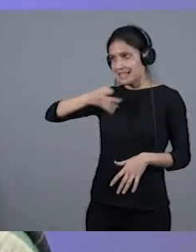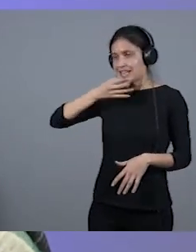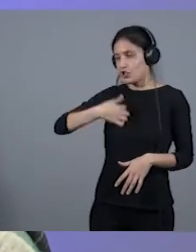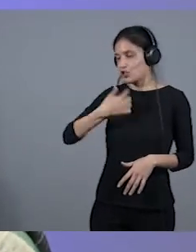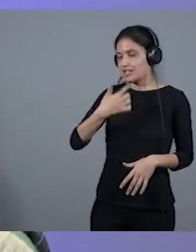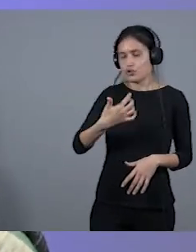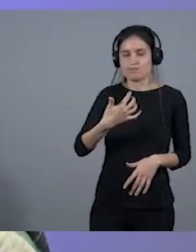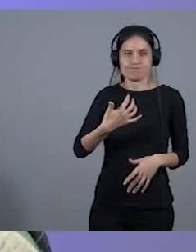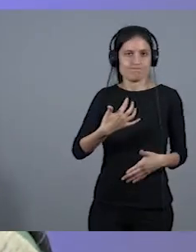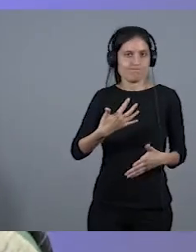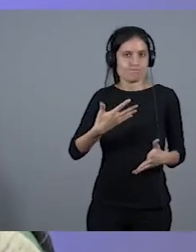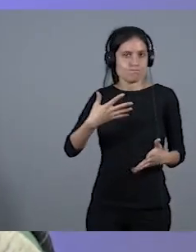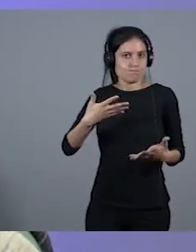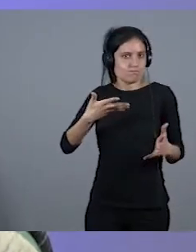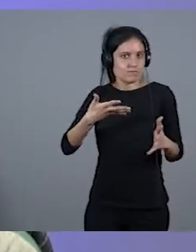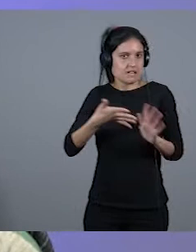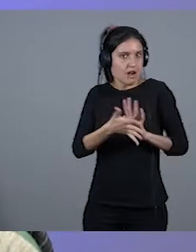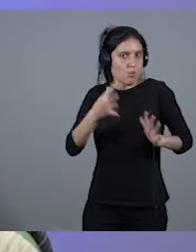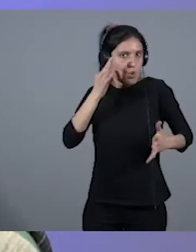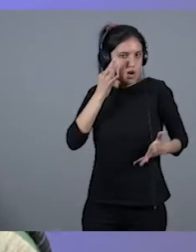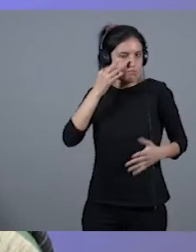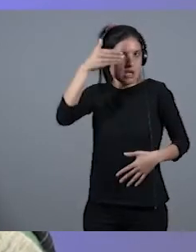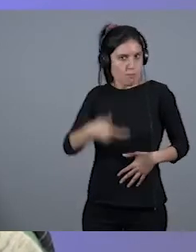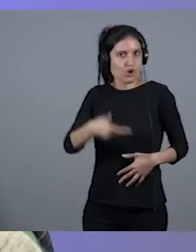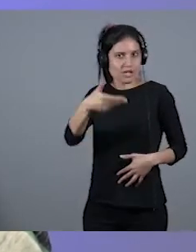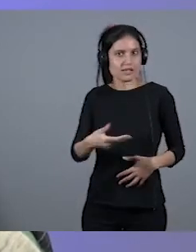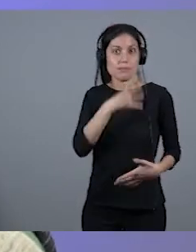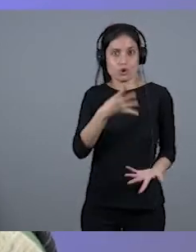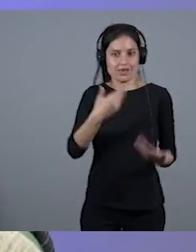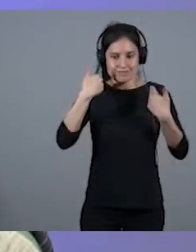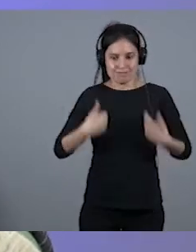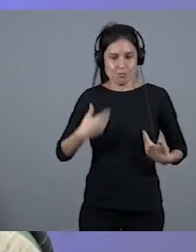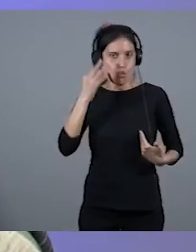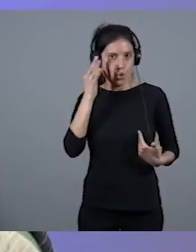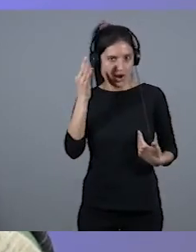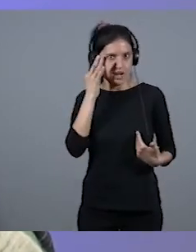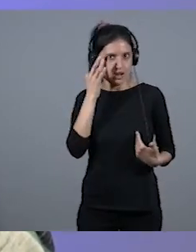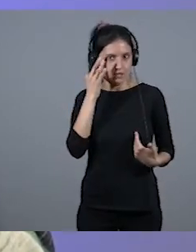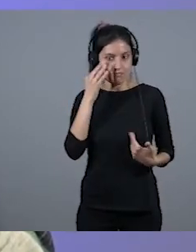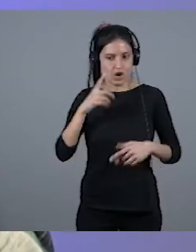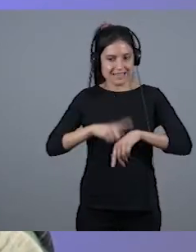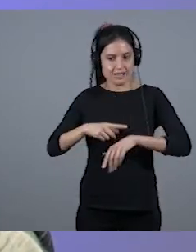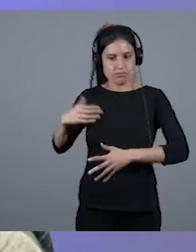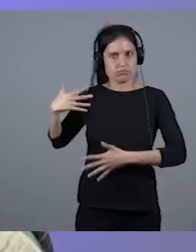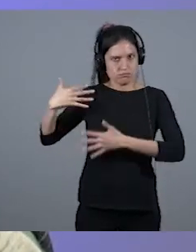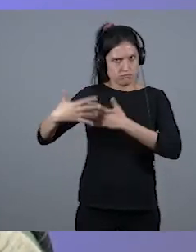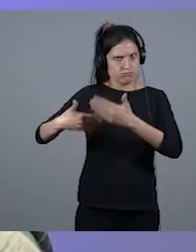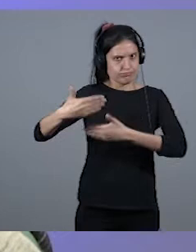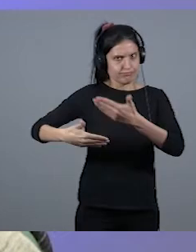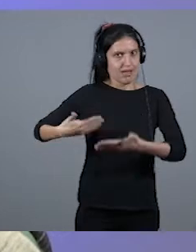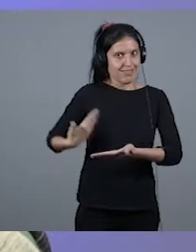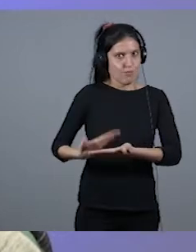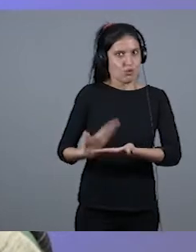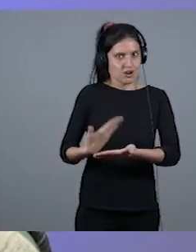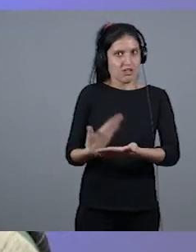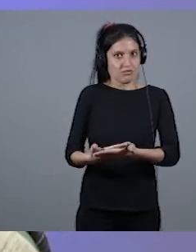es importante porque las mujeres tenemos unas condiciones y se está viendo con el paso del tiempo que nos hacen llegar